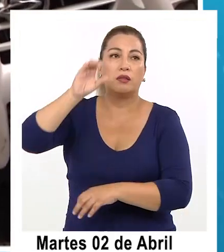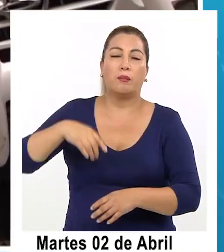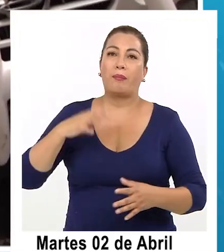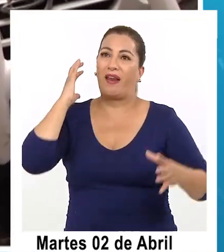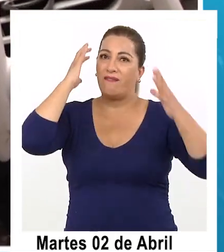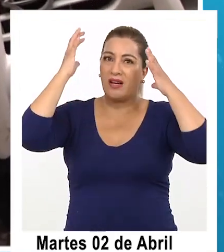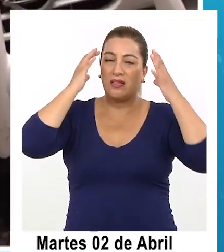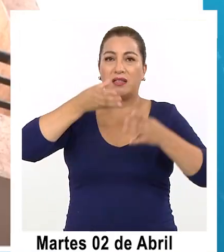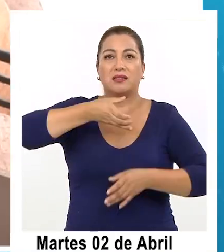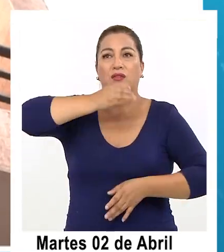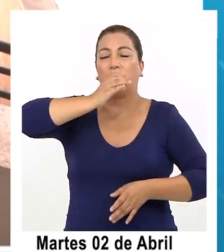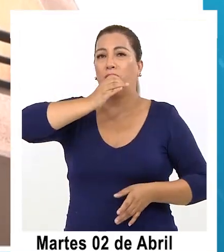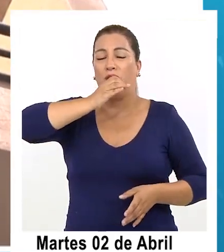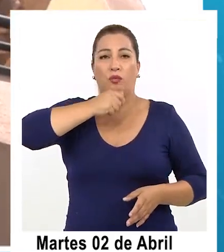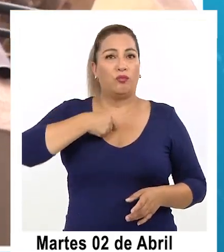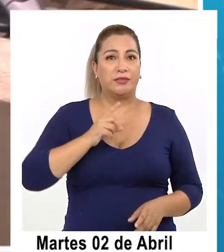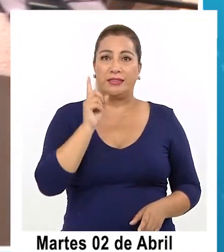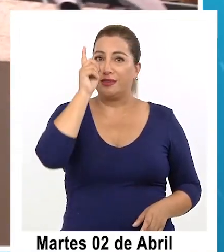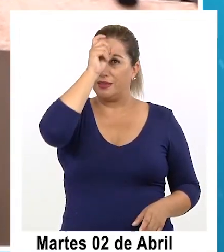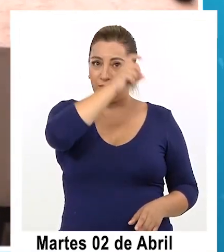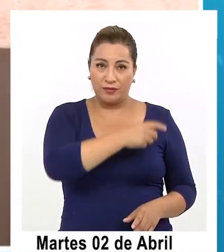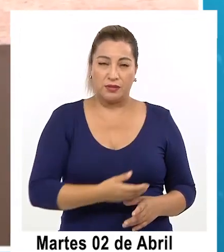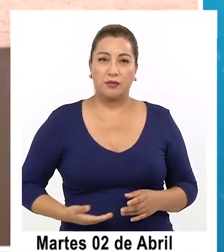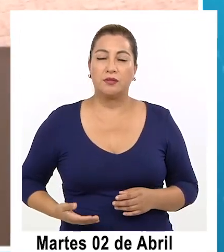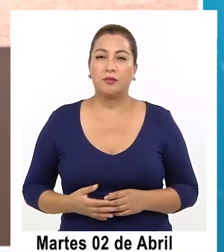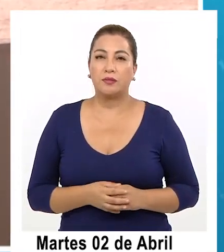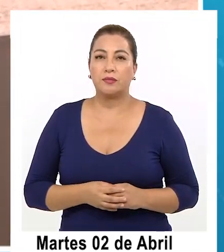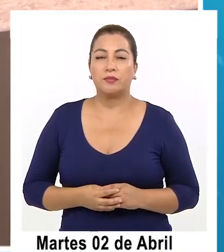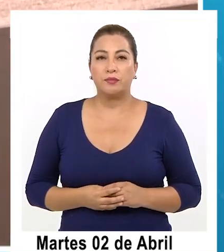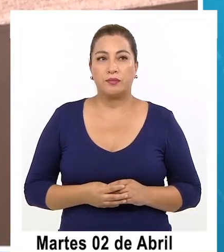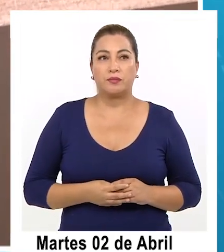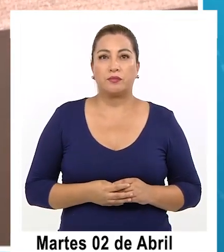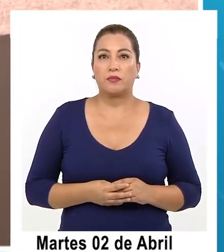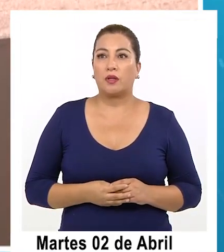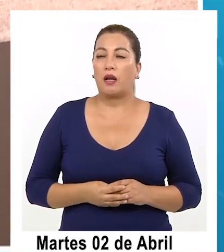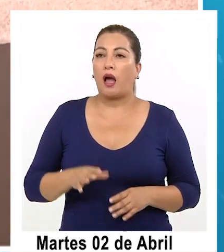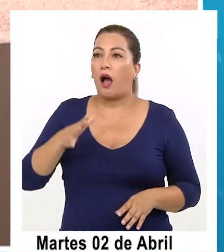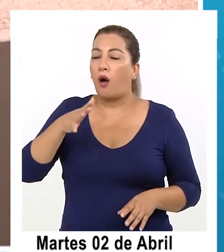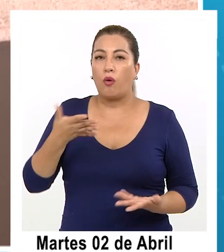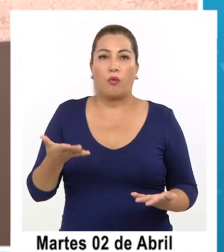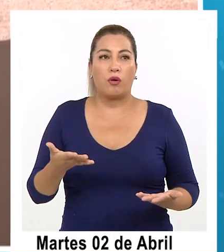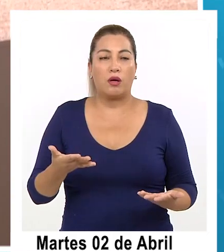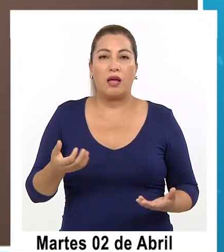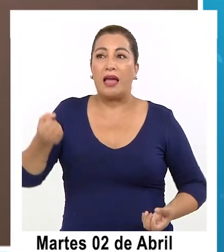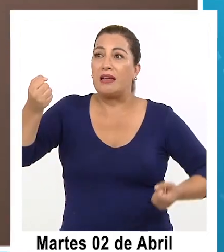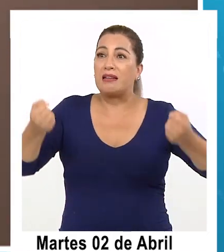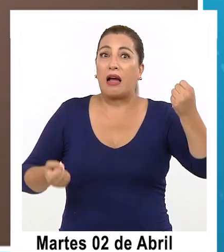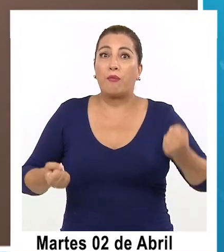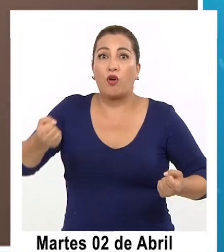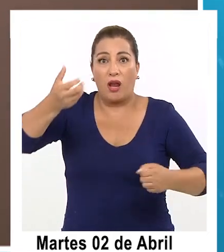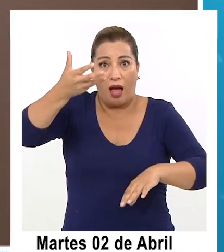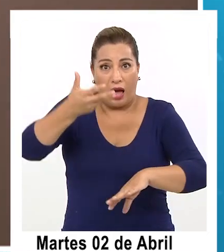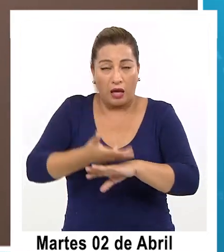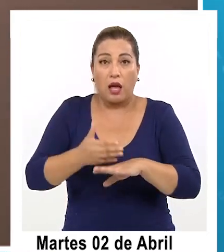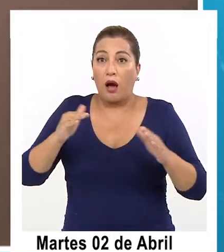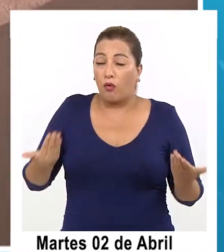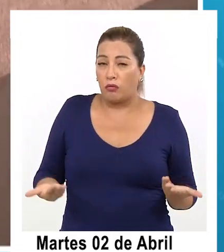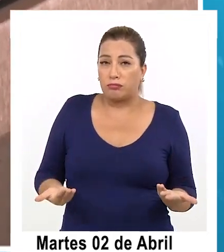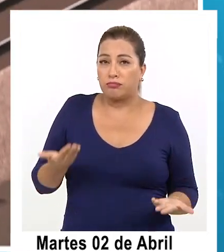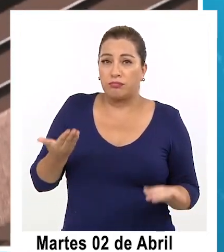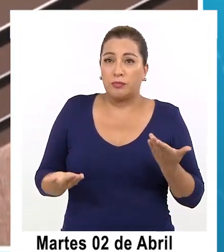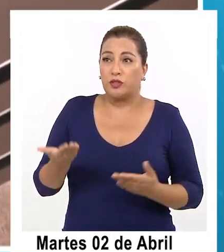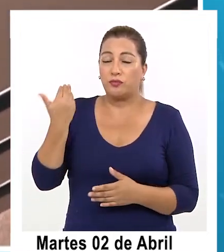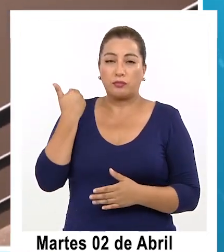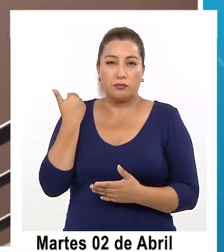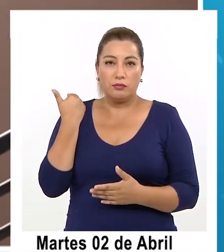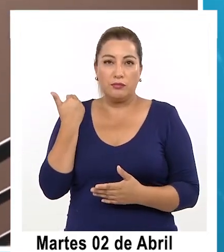bañarse para tomar fue súper complejo tampoco había abastecimiento de agua camiones al jibes como los que tenemos ahora cuando ocurre